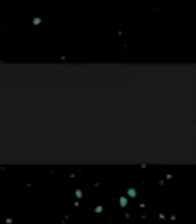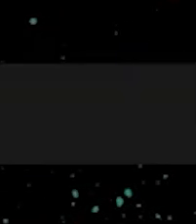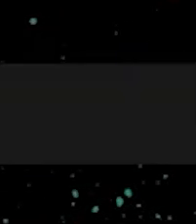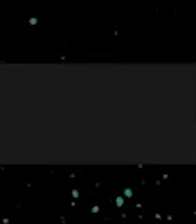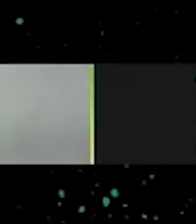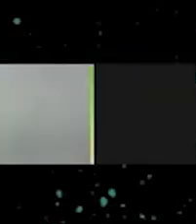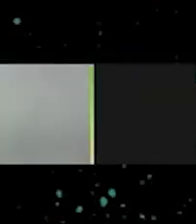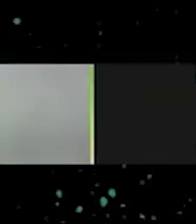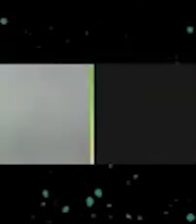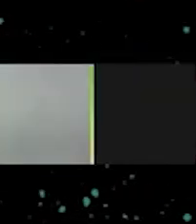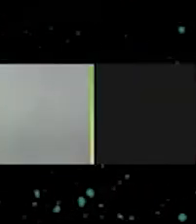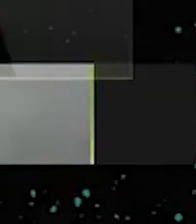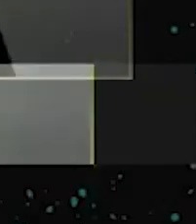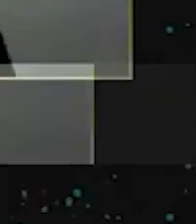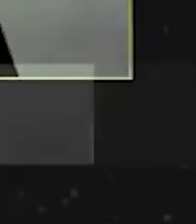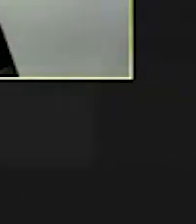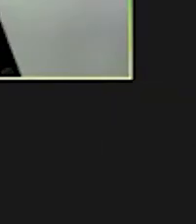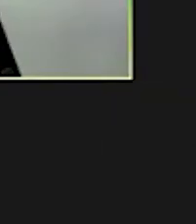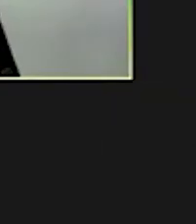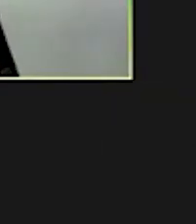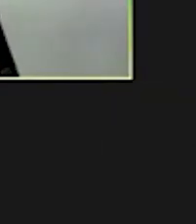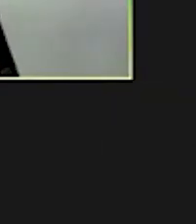connotación o la importancia de la marimba